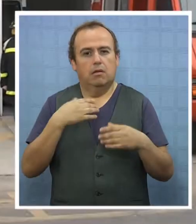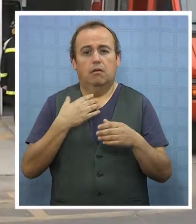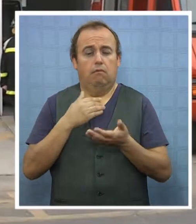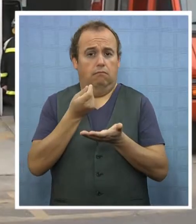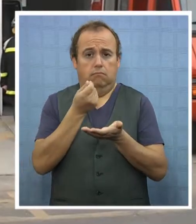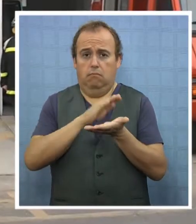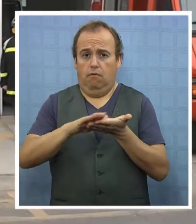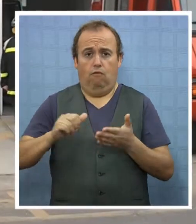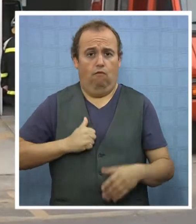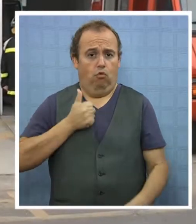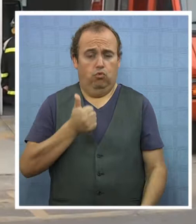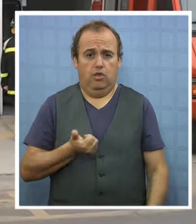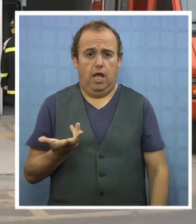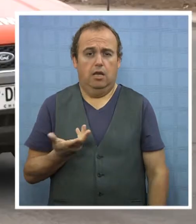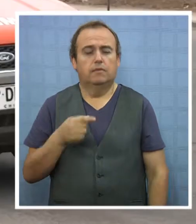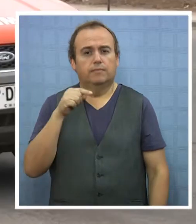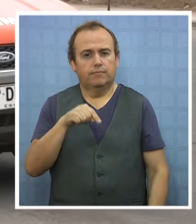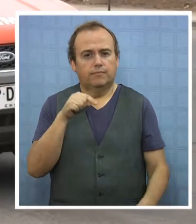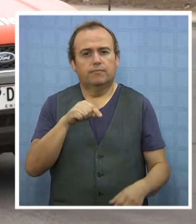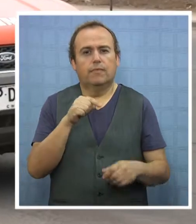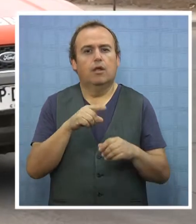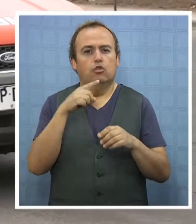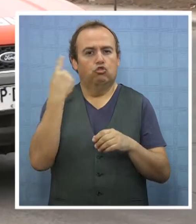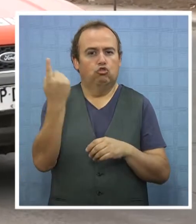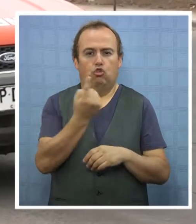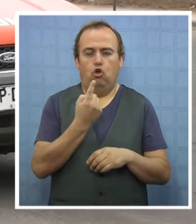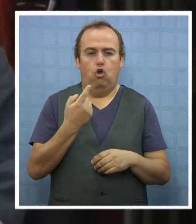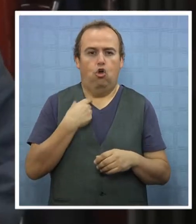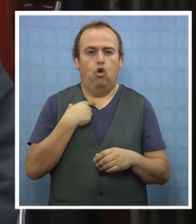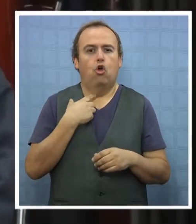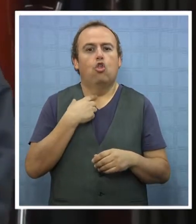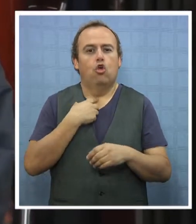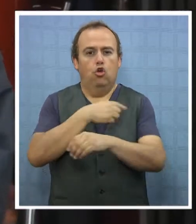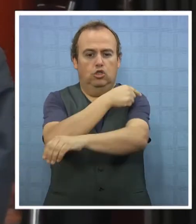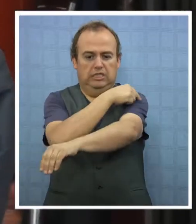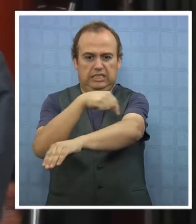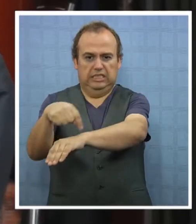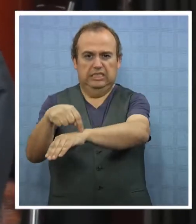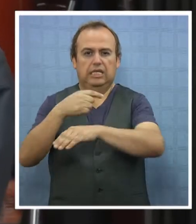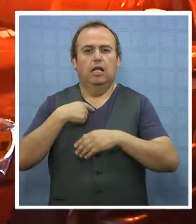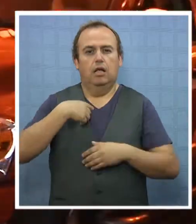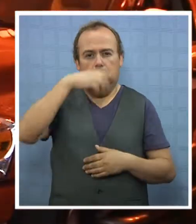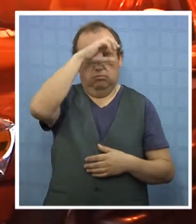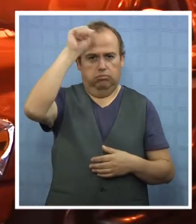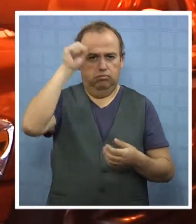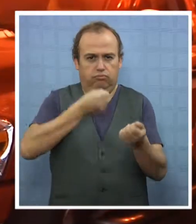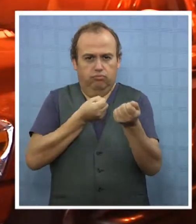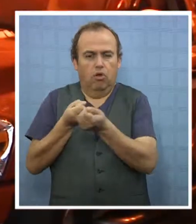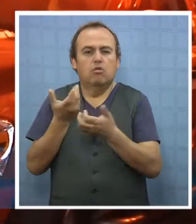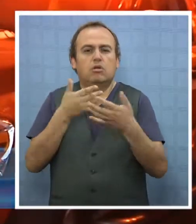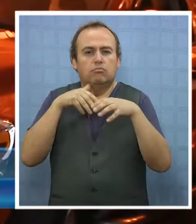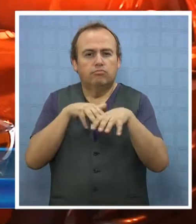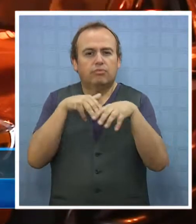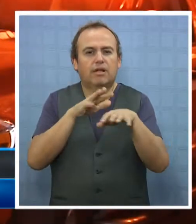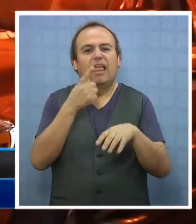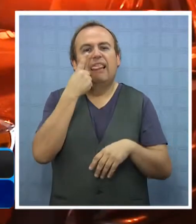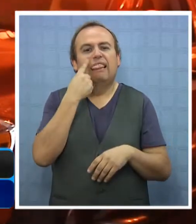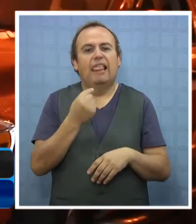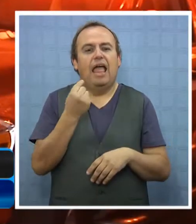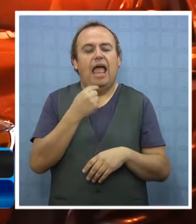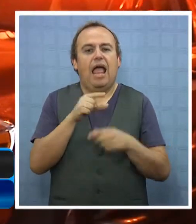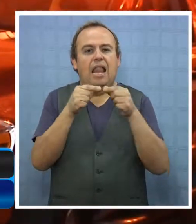forma voluntaria. En el cual todos los cuerpos bomberos del país se reúnen y hacen un desfile, una conmemoración por el Día Nacional.